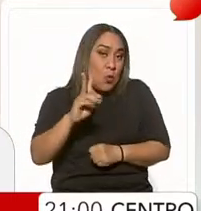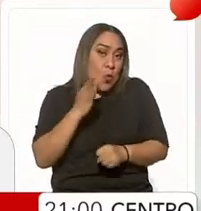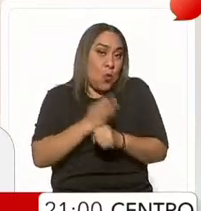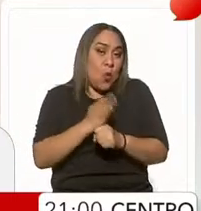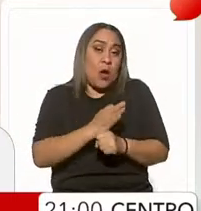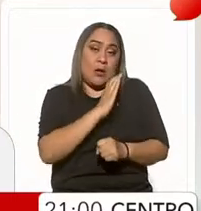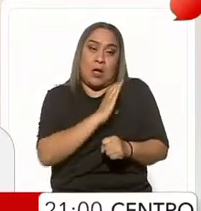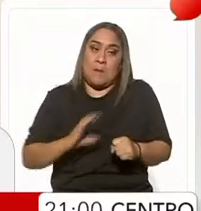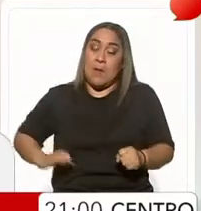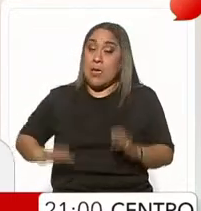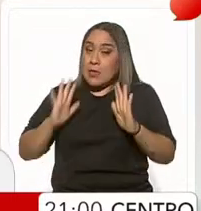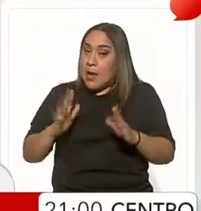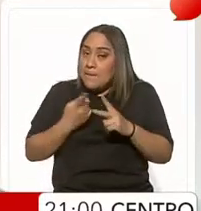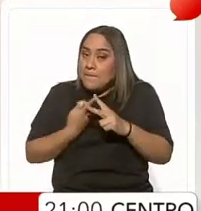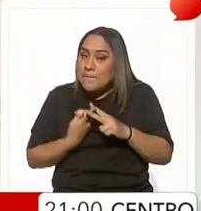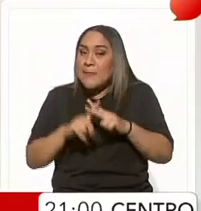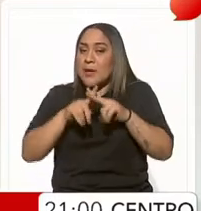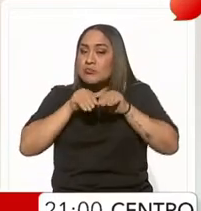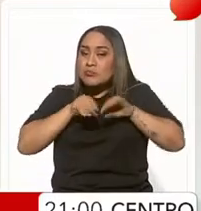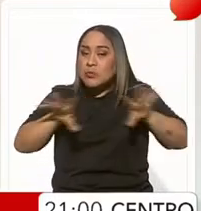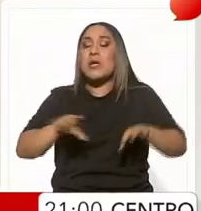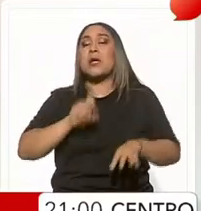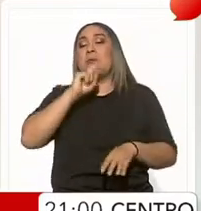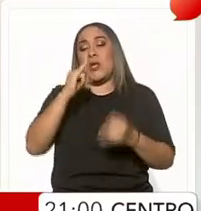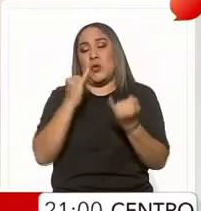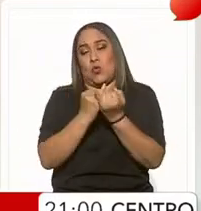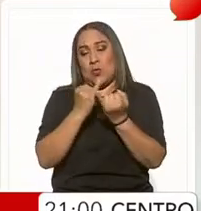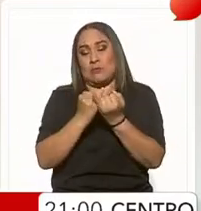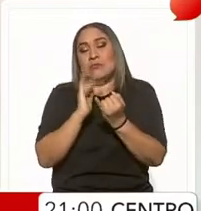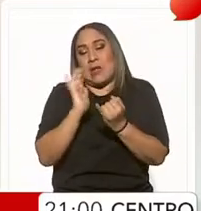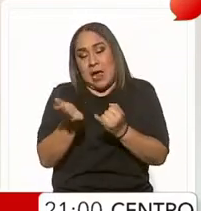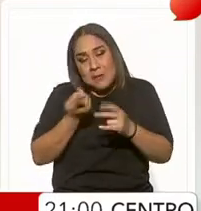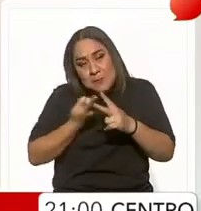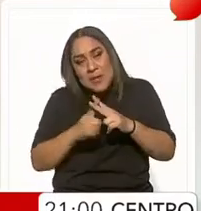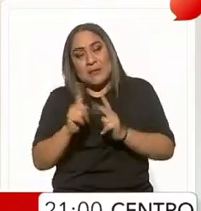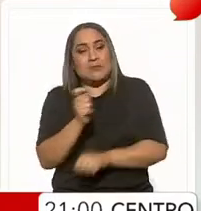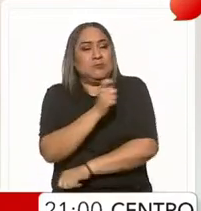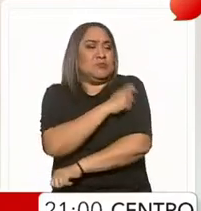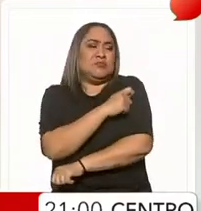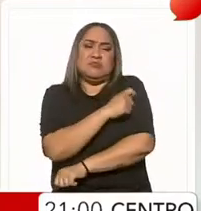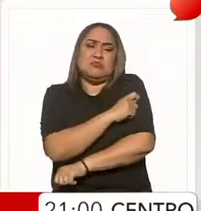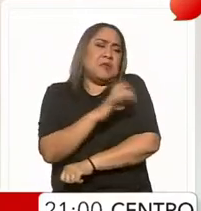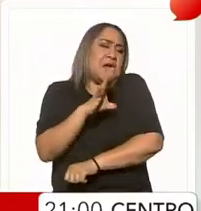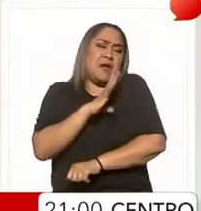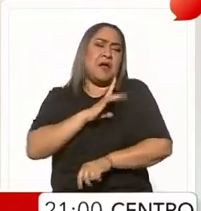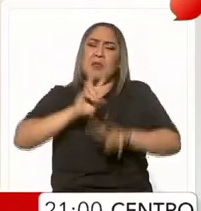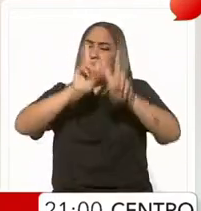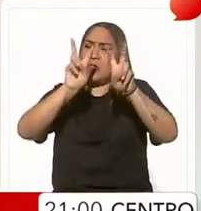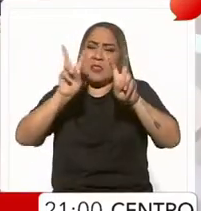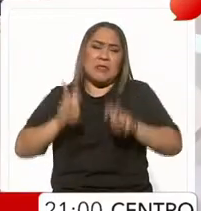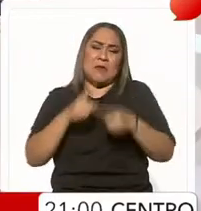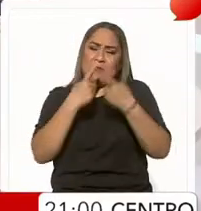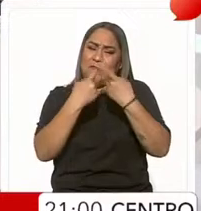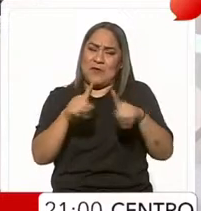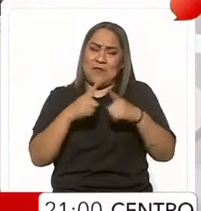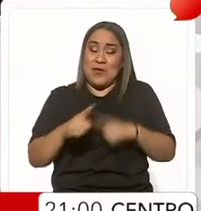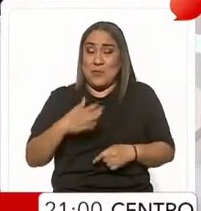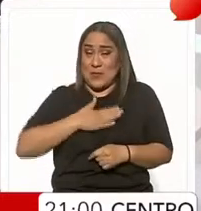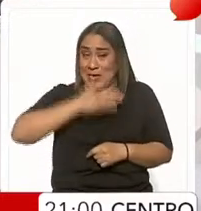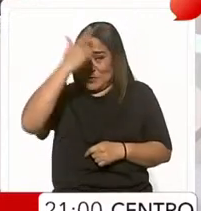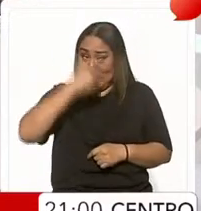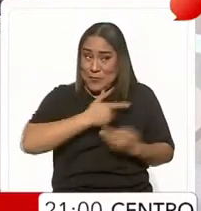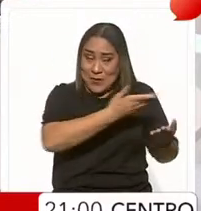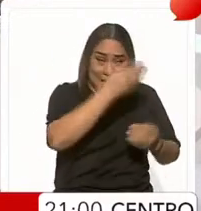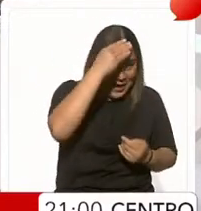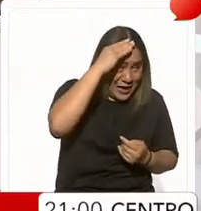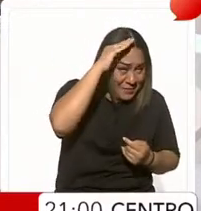arrancaron esta semana y también de la nueva jornada de vacunación. Esto, entre otros temas. buenas noches, Alberto. ¿Cómo